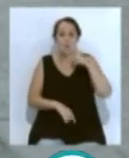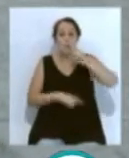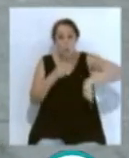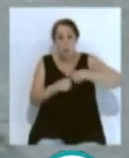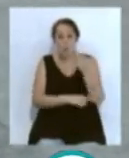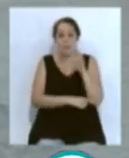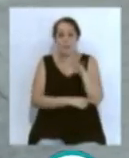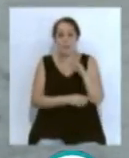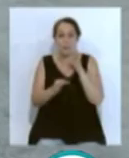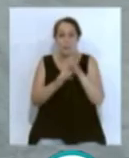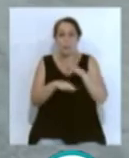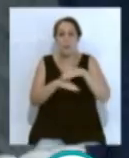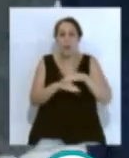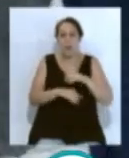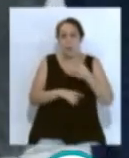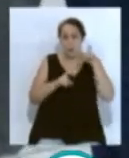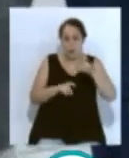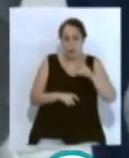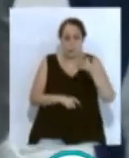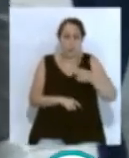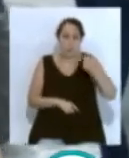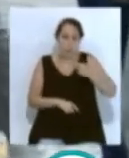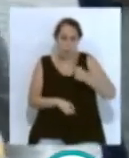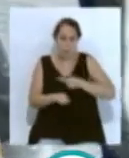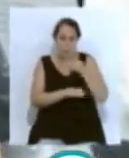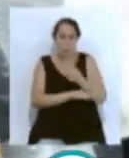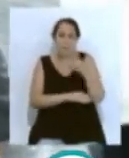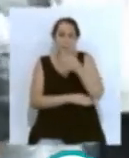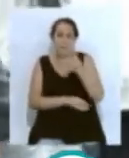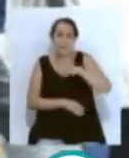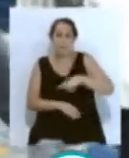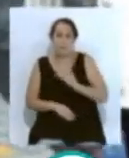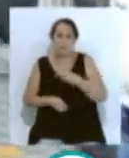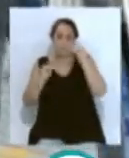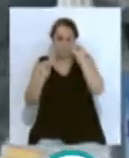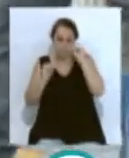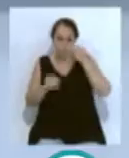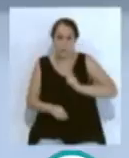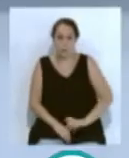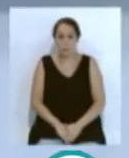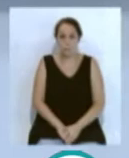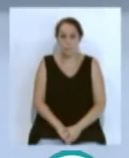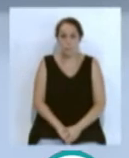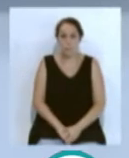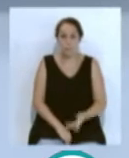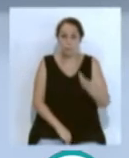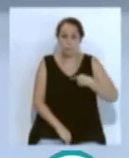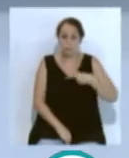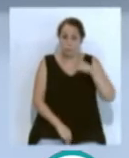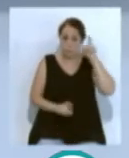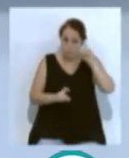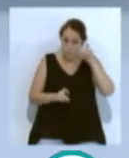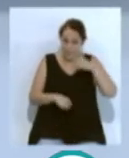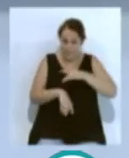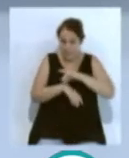septiembre para la educación secundaria obligatoria, bachiller y formación profesional. Los pediatras de atención